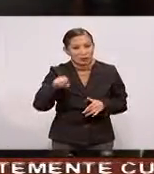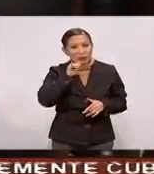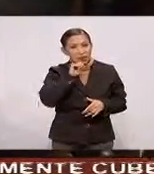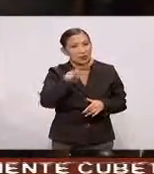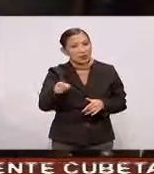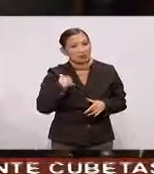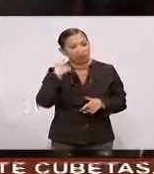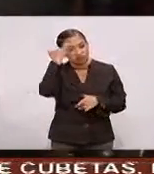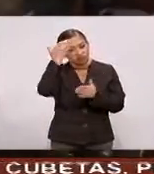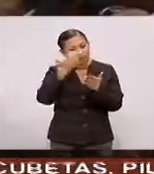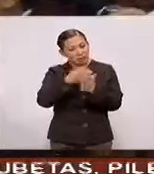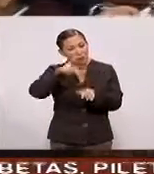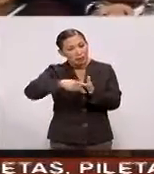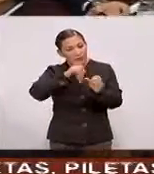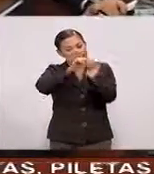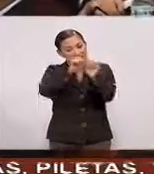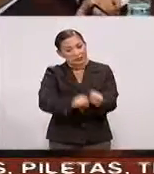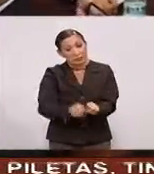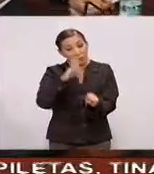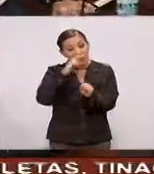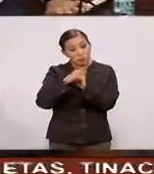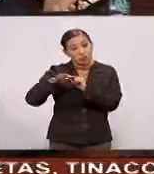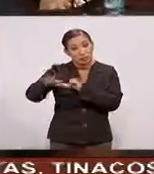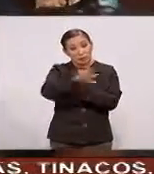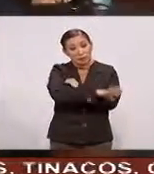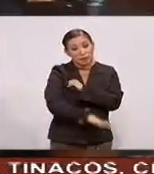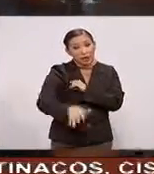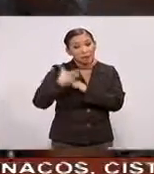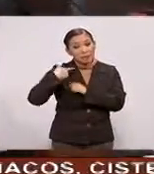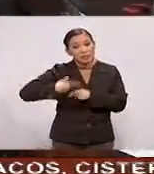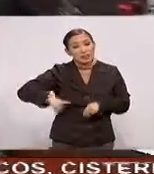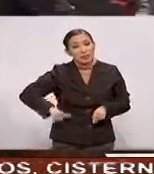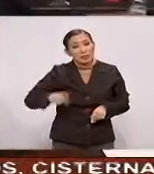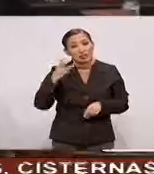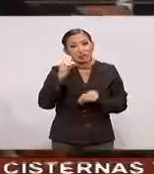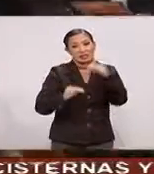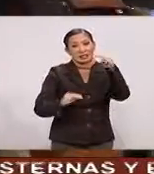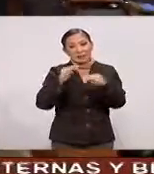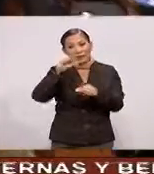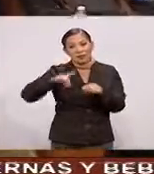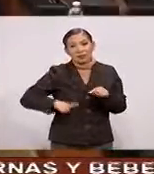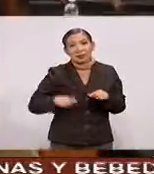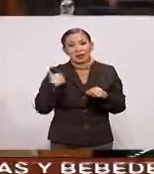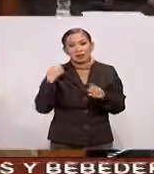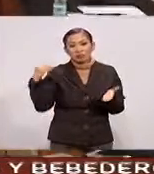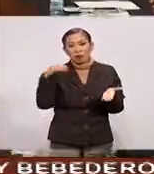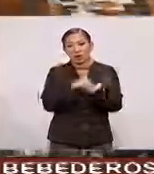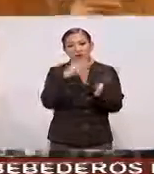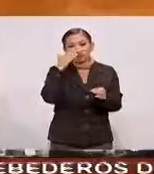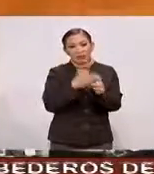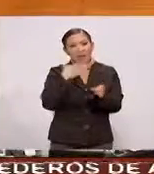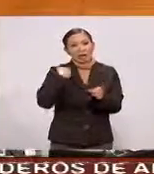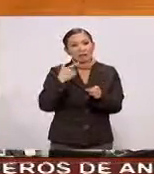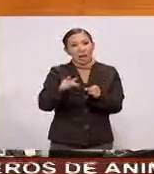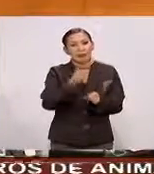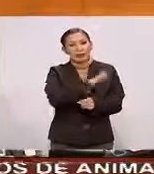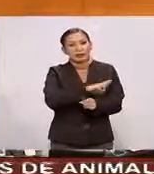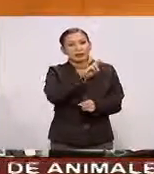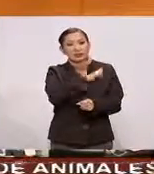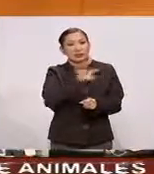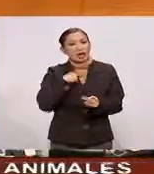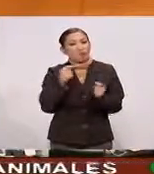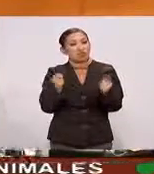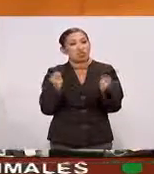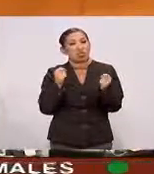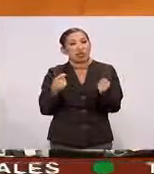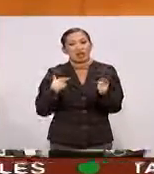Propone rediseñar El sistema De responsabilidades De los funcionarios De los tres niveles De gobierno Y establecer sanciones A particulares Que incurran